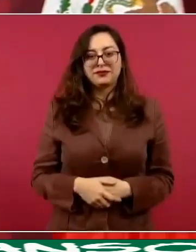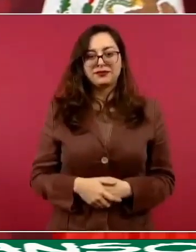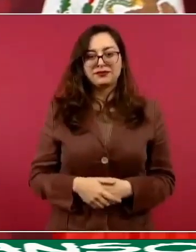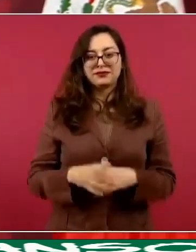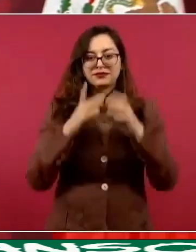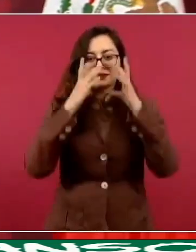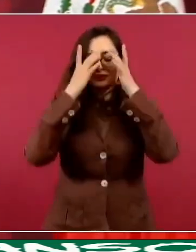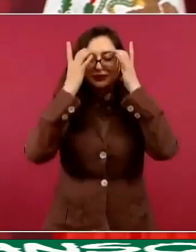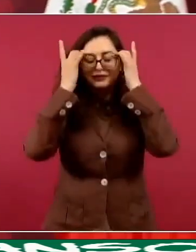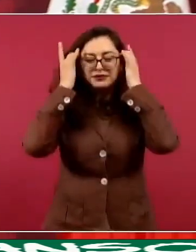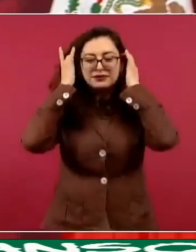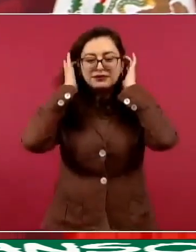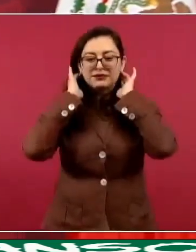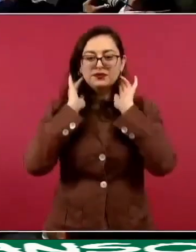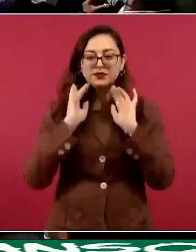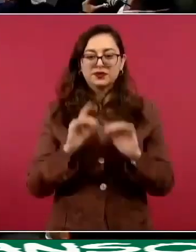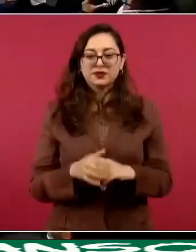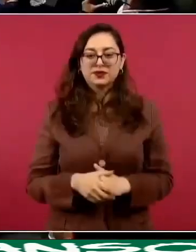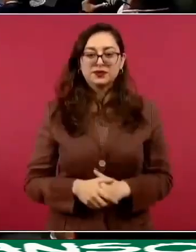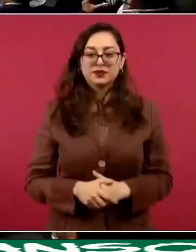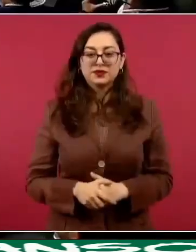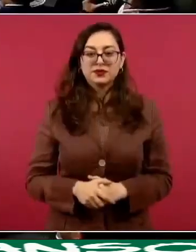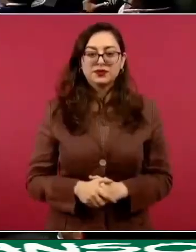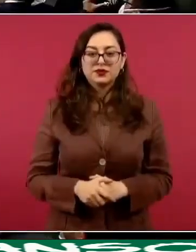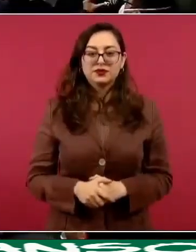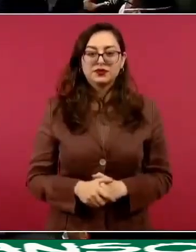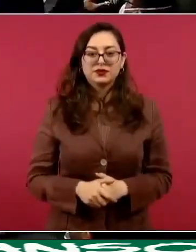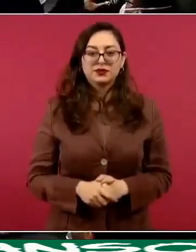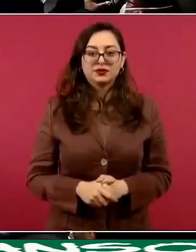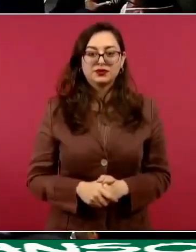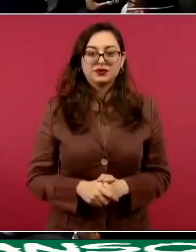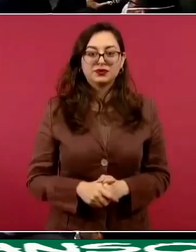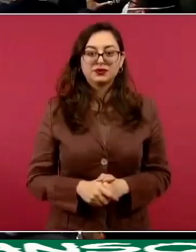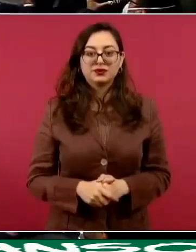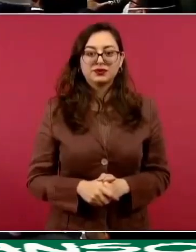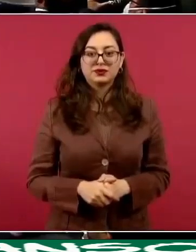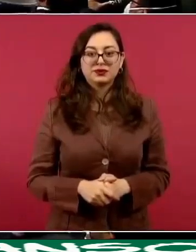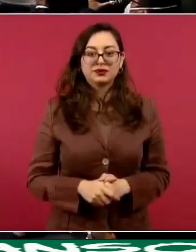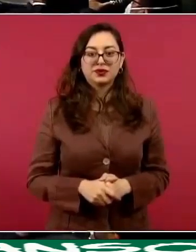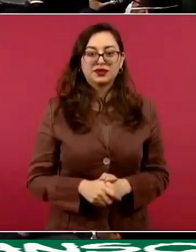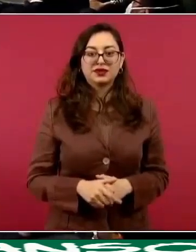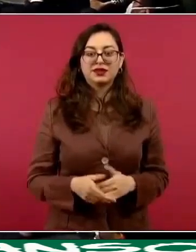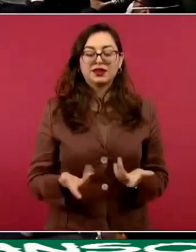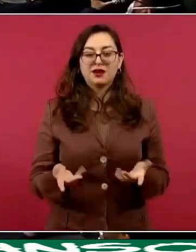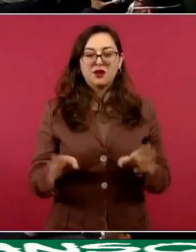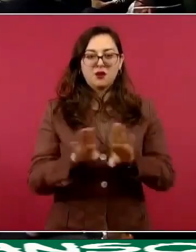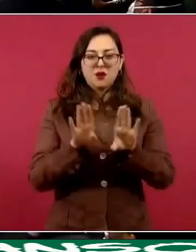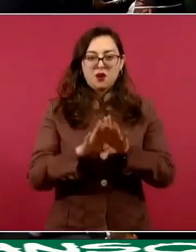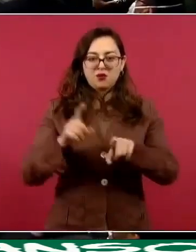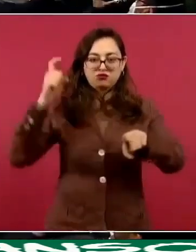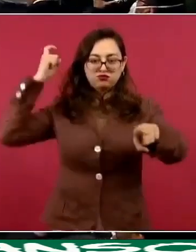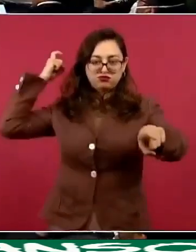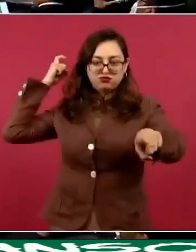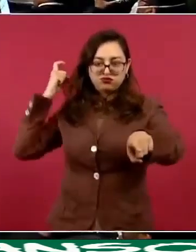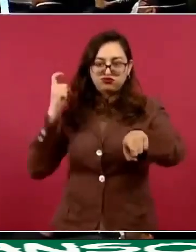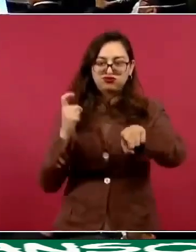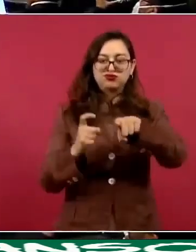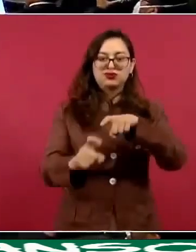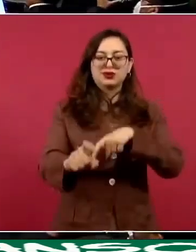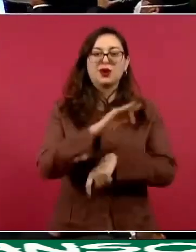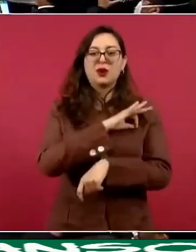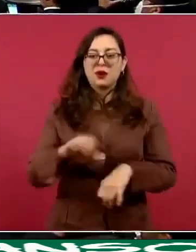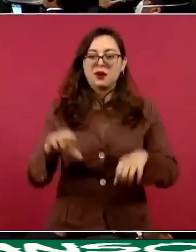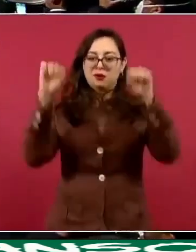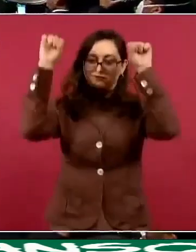una tirolesa,